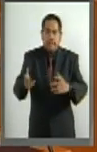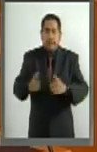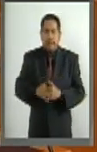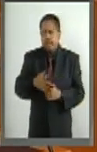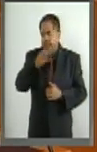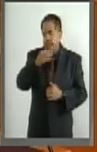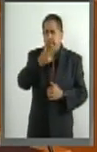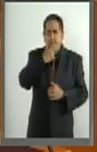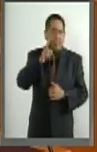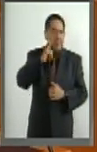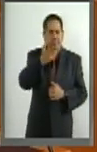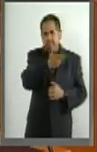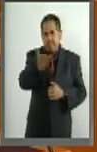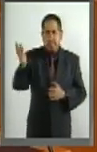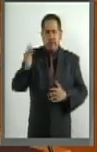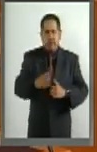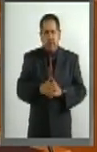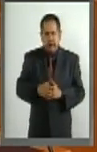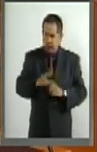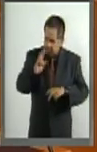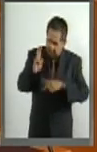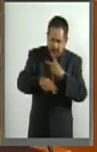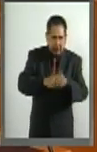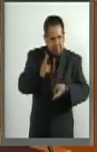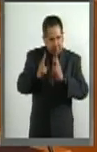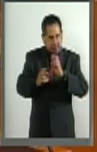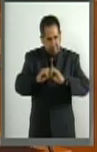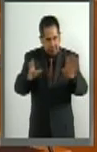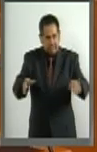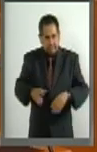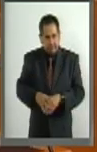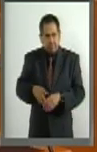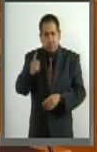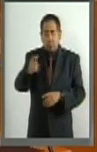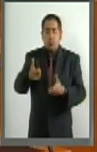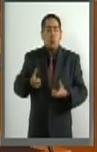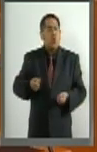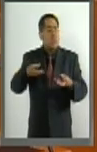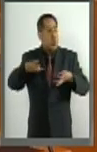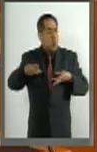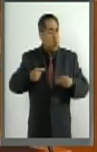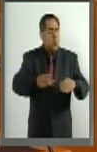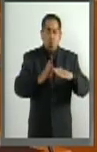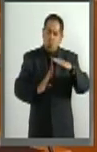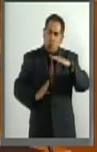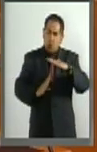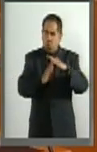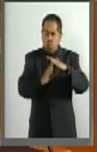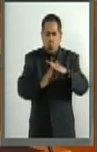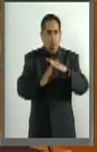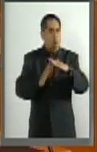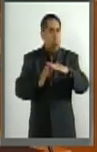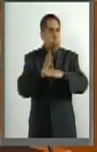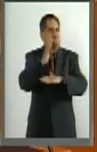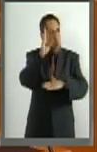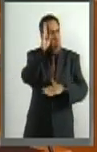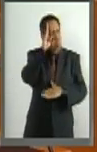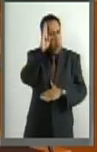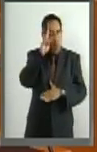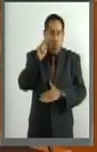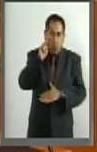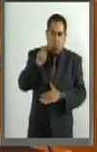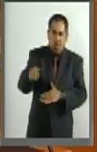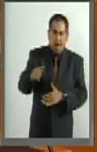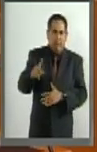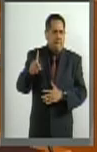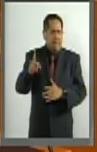señoras y señores, hablemos de los topes de gastos de campaña. Y vamos a encontrar que los